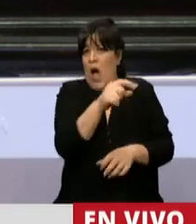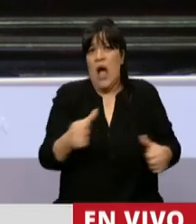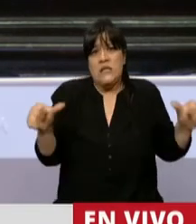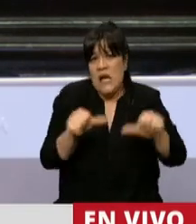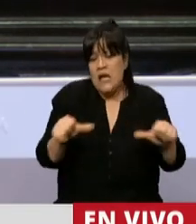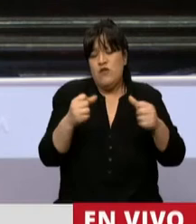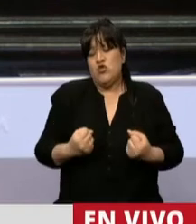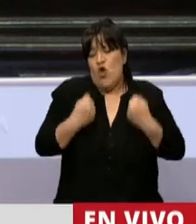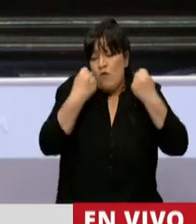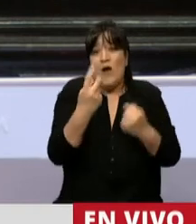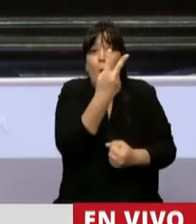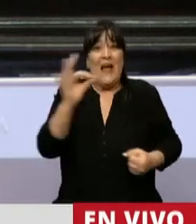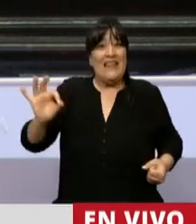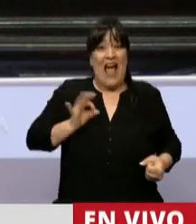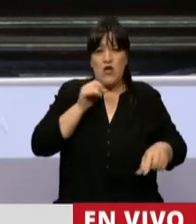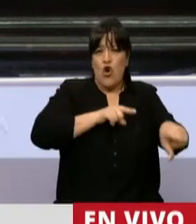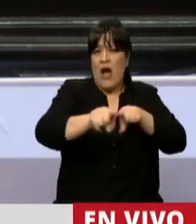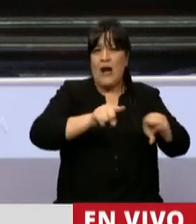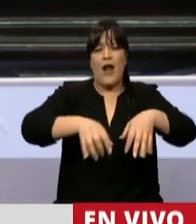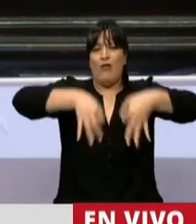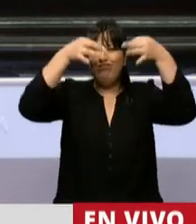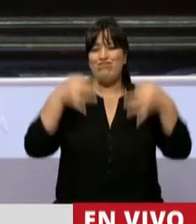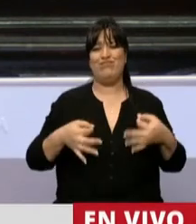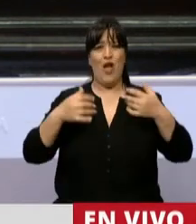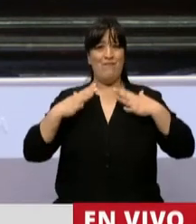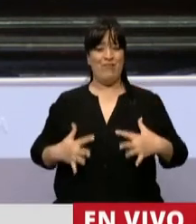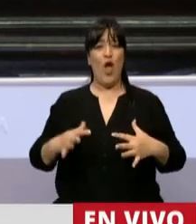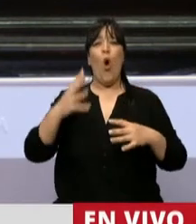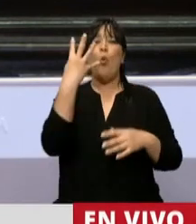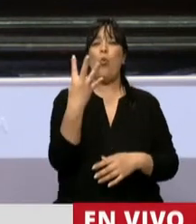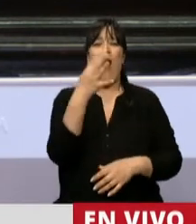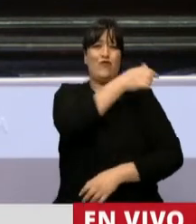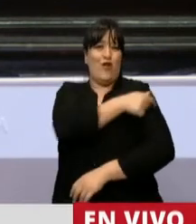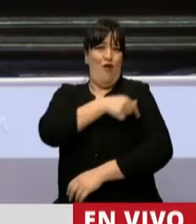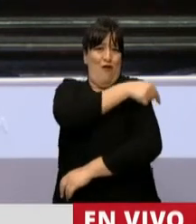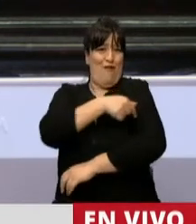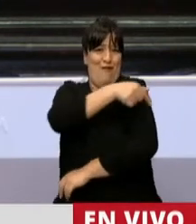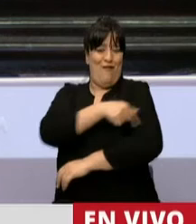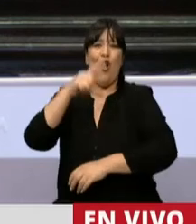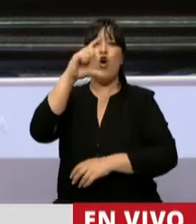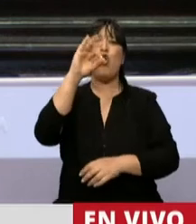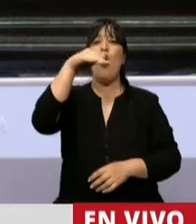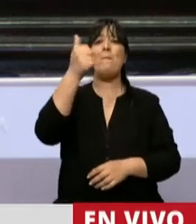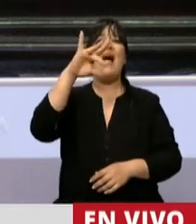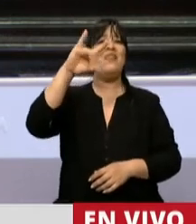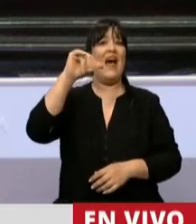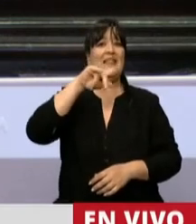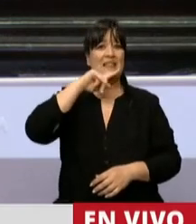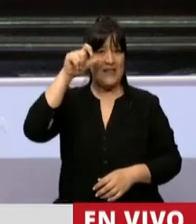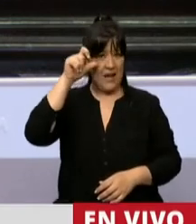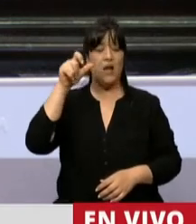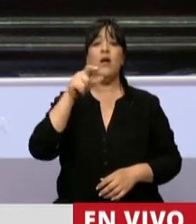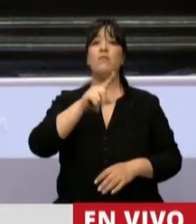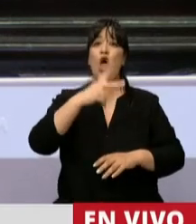20 años de carrera, logró llevar en su uniforme las cuatro tiras de comandante. Hace dos